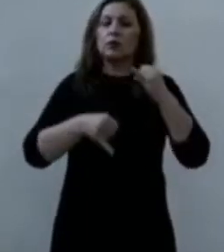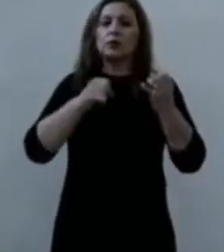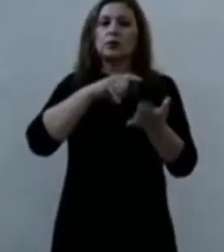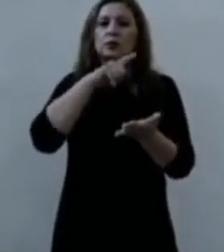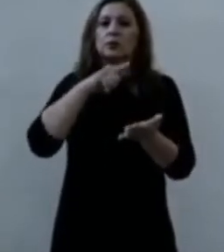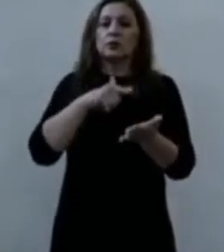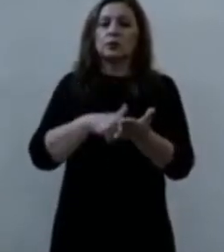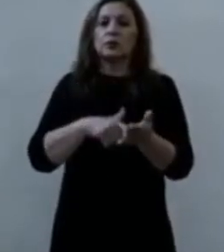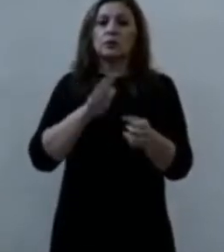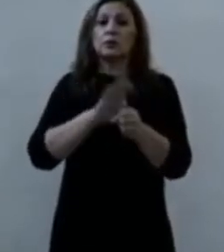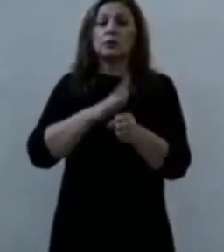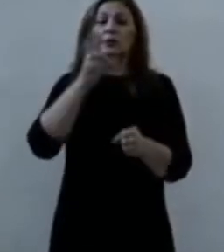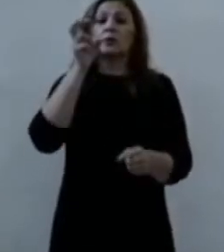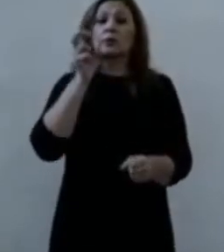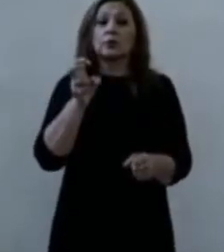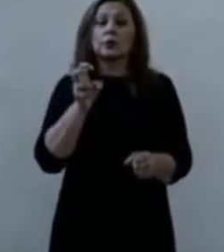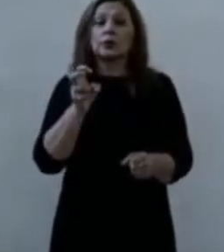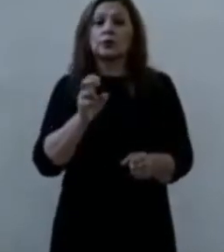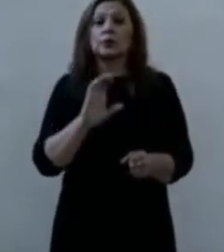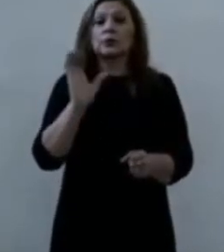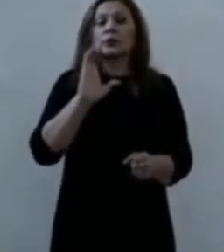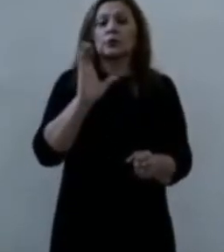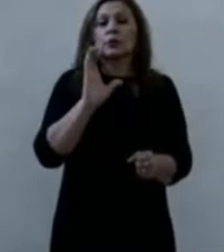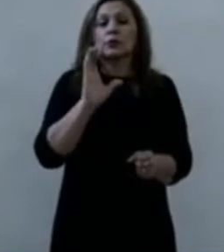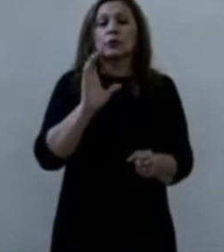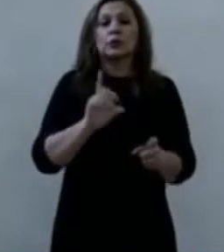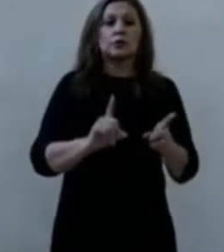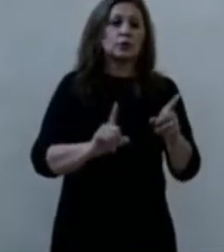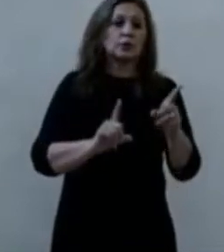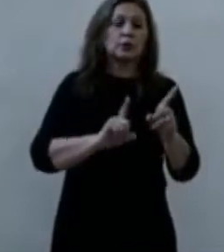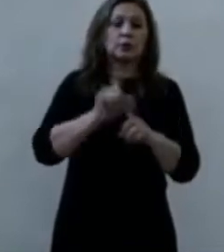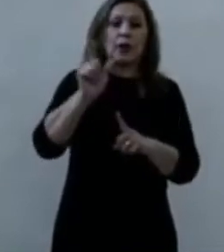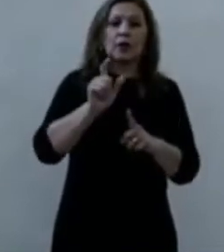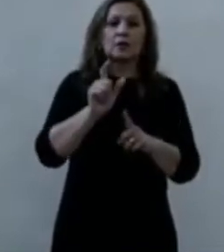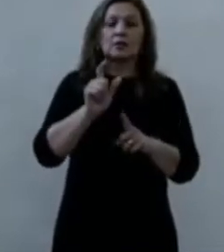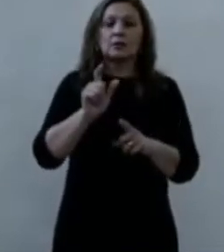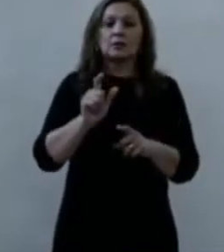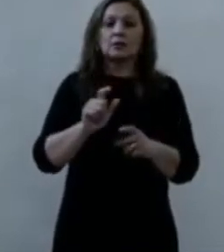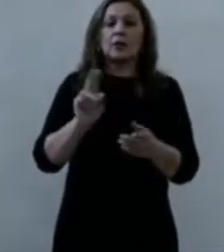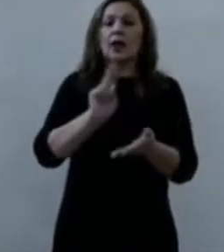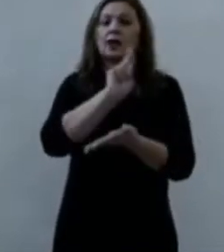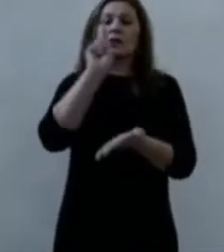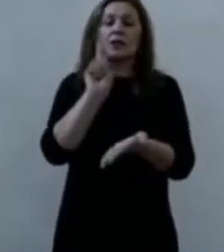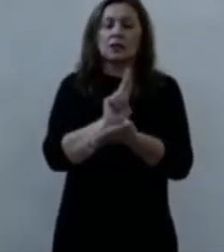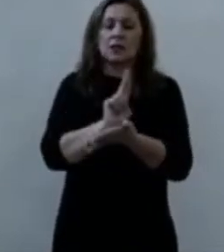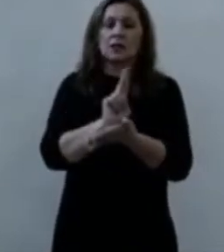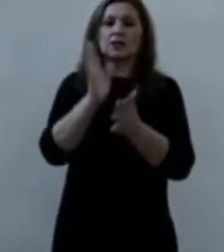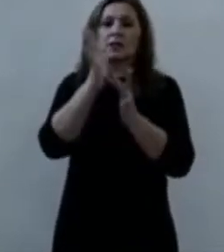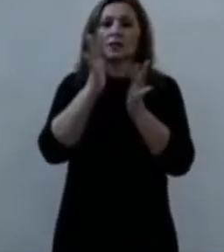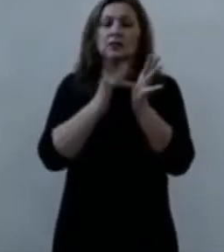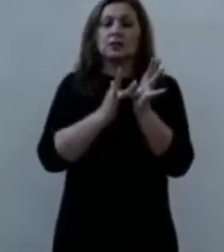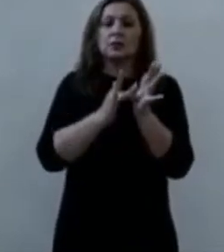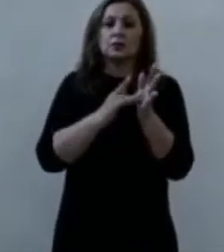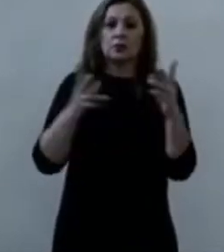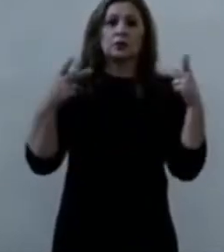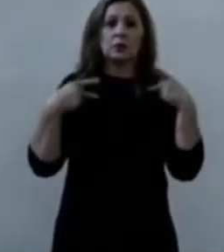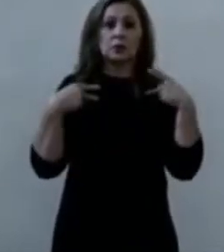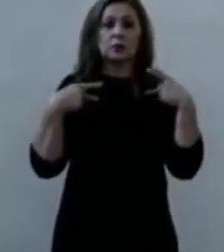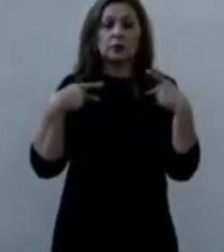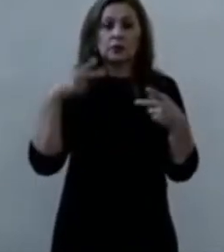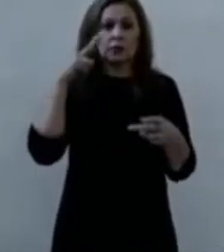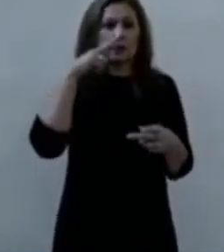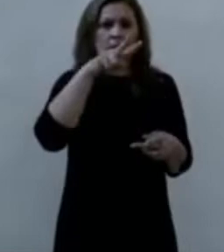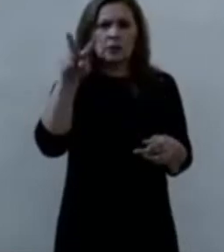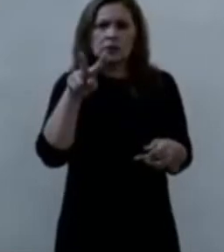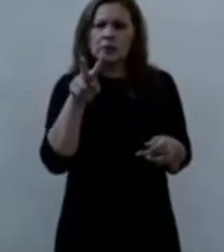Por eso, cuando va a su tierra, a Nazaret, la gente se hace muchas